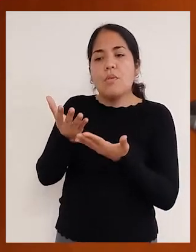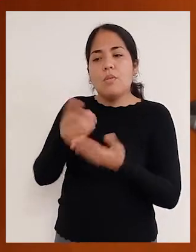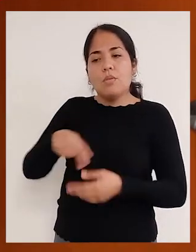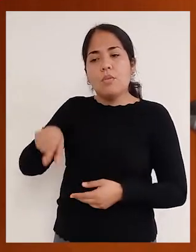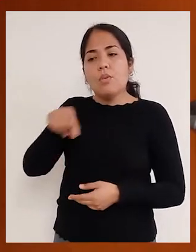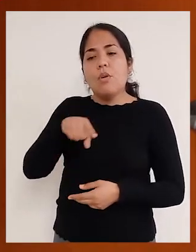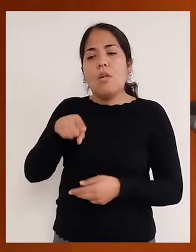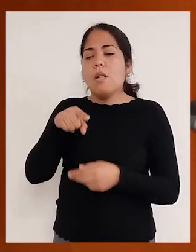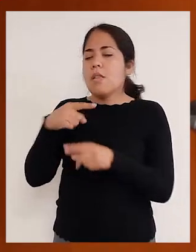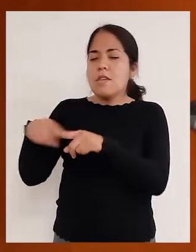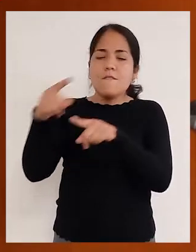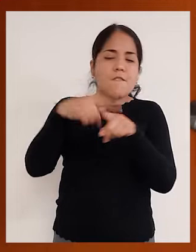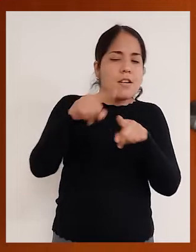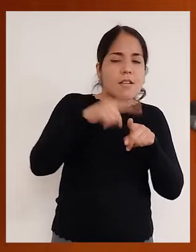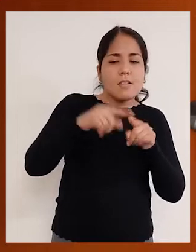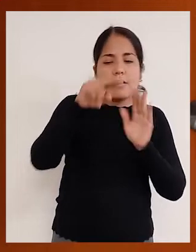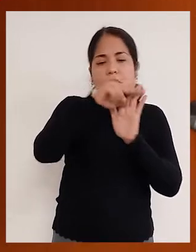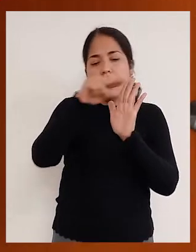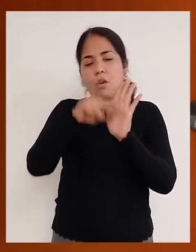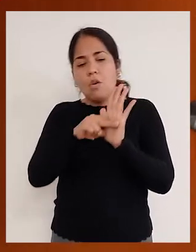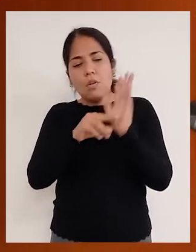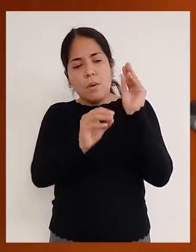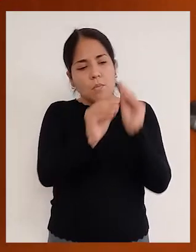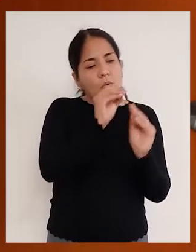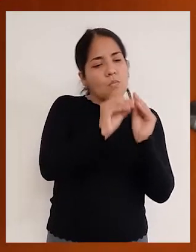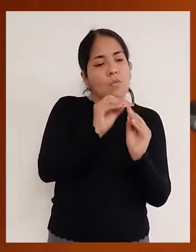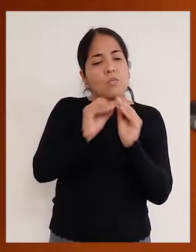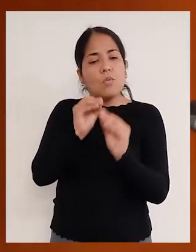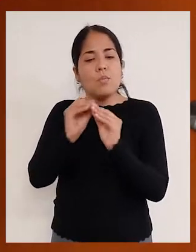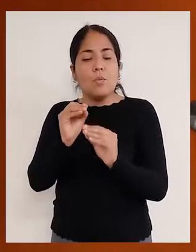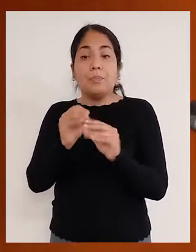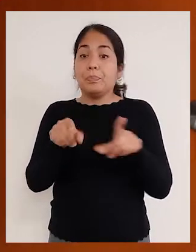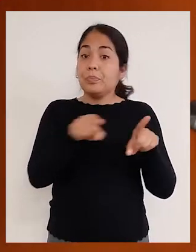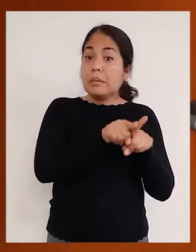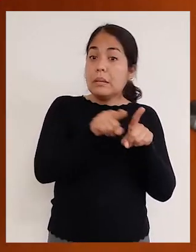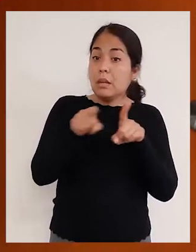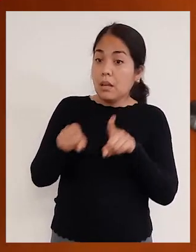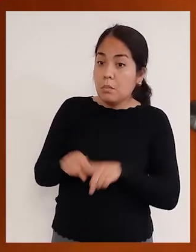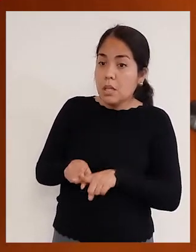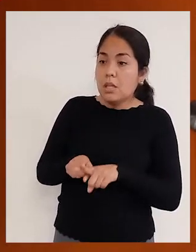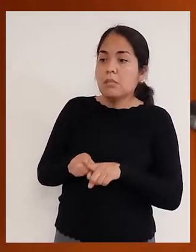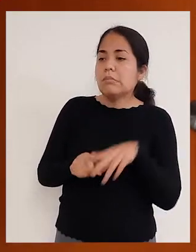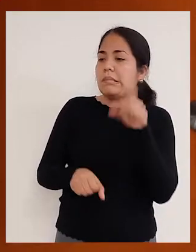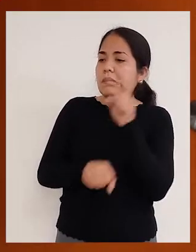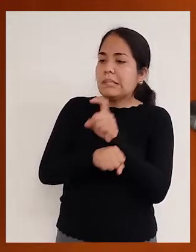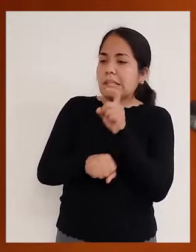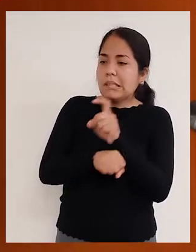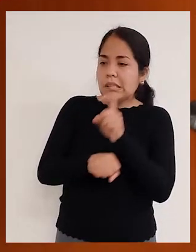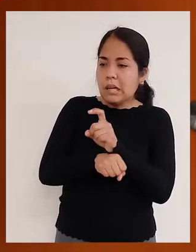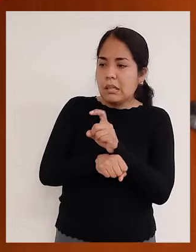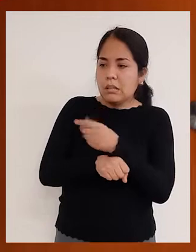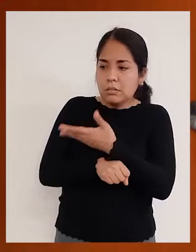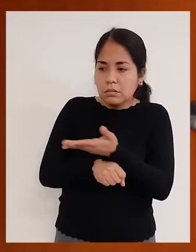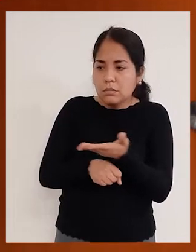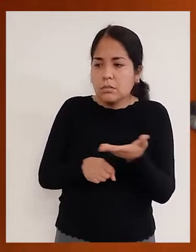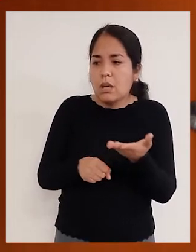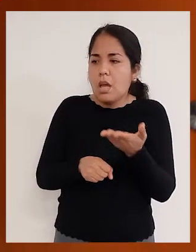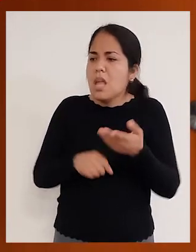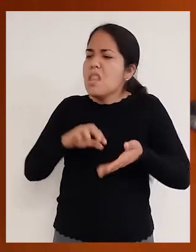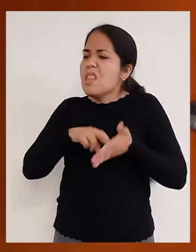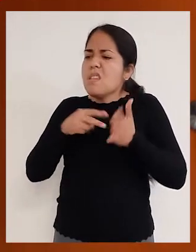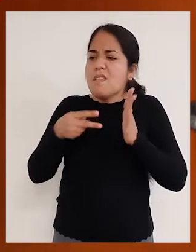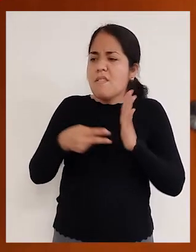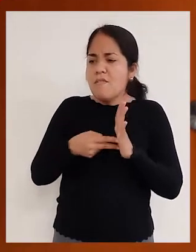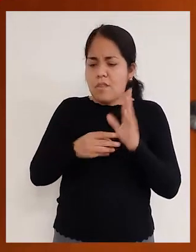a conocer las modificaciones normativas que hemos realizado, pero también enseñarles cuál es la razón de